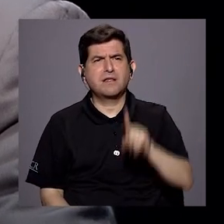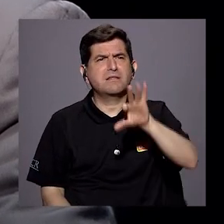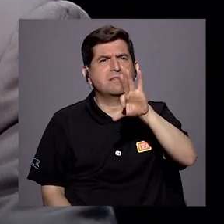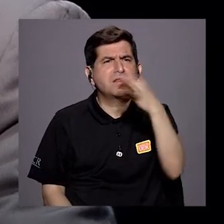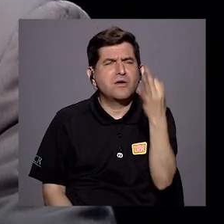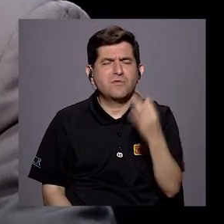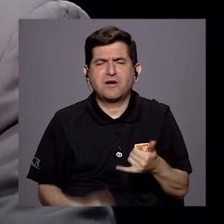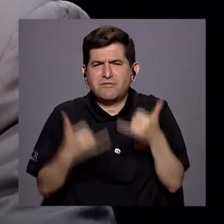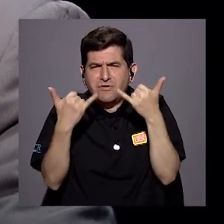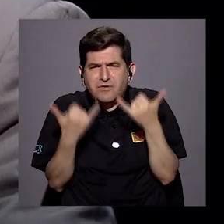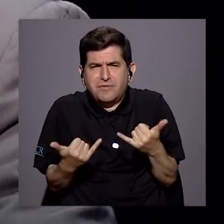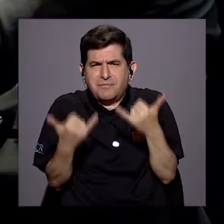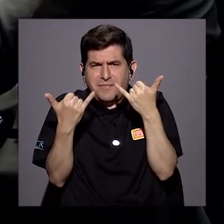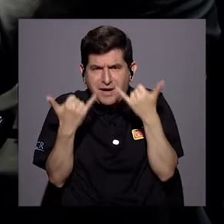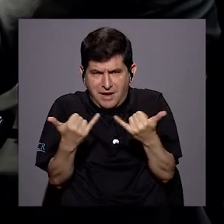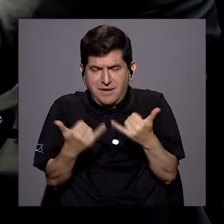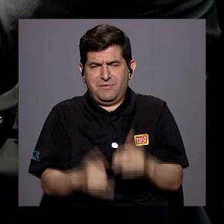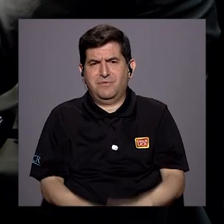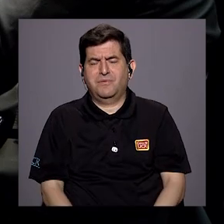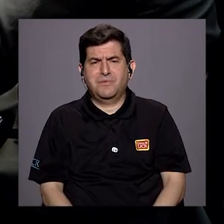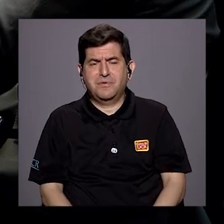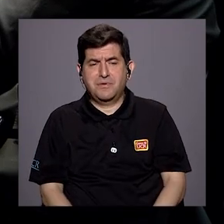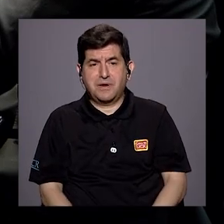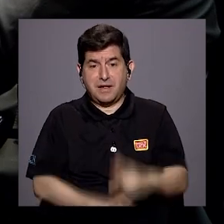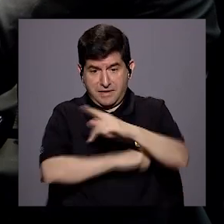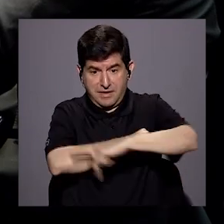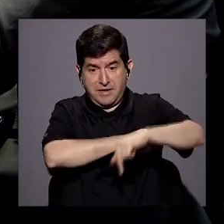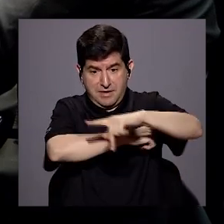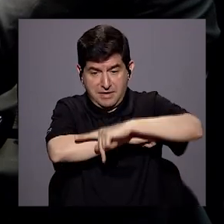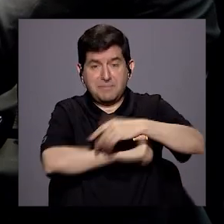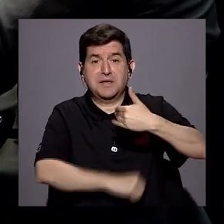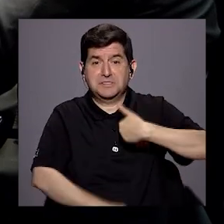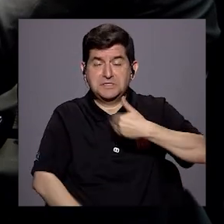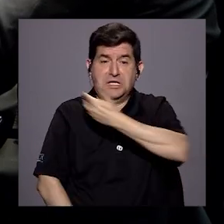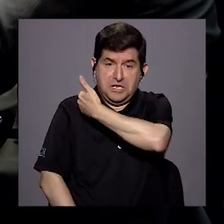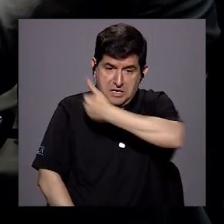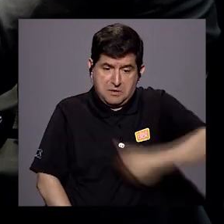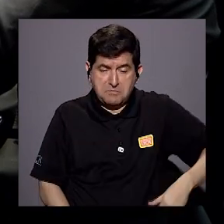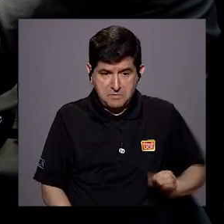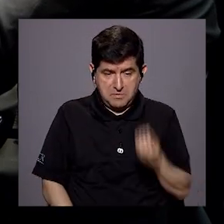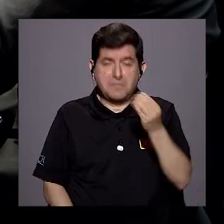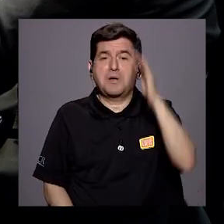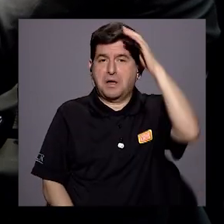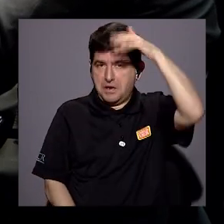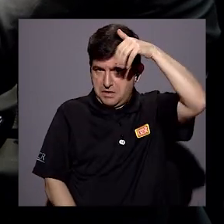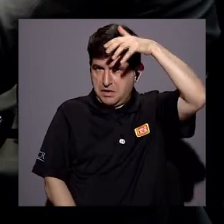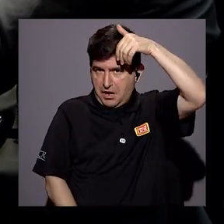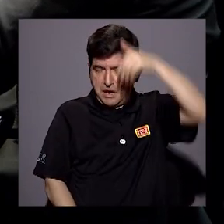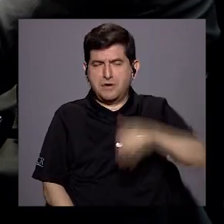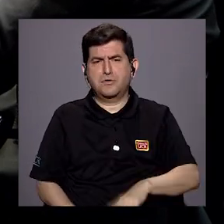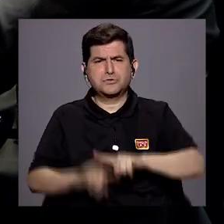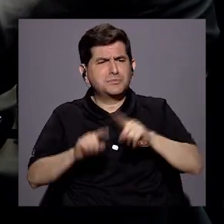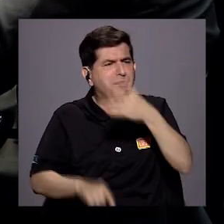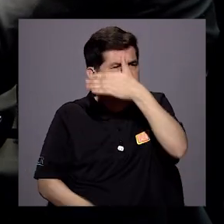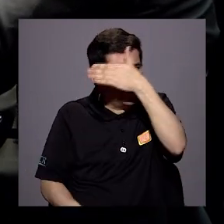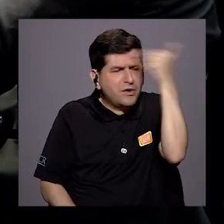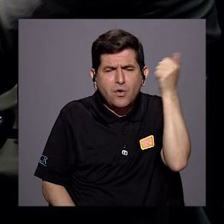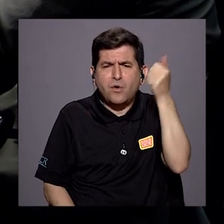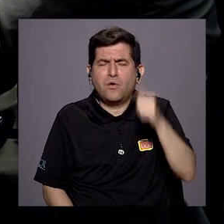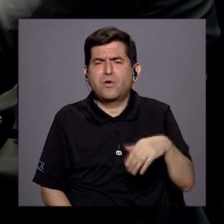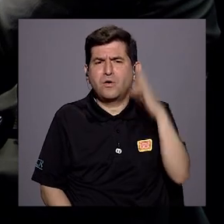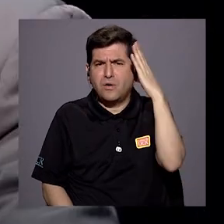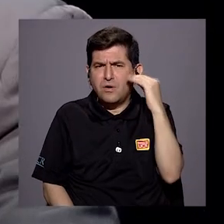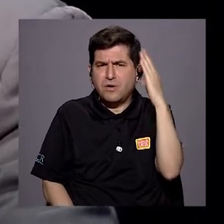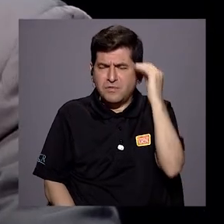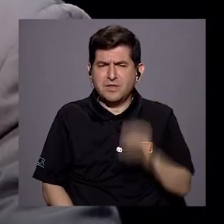de algún modo, en este momento, país, como un presidente muy joven, como don Carlos Alvarado, olvidado también la experiencia?